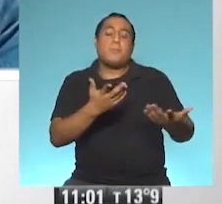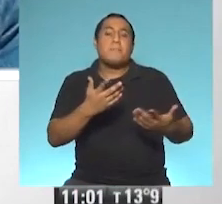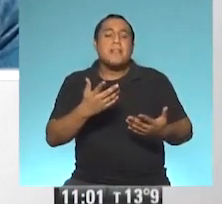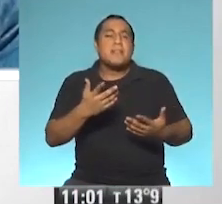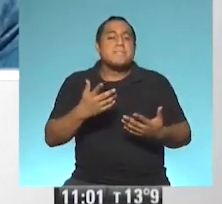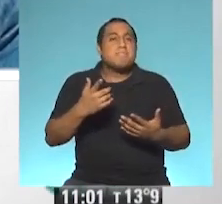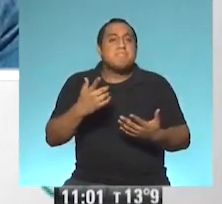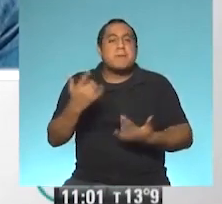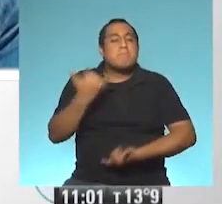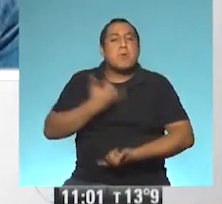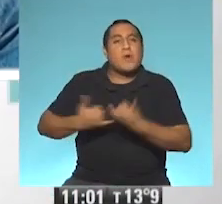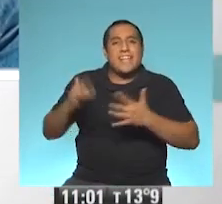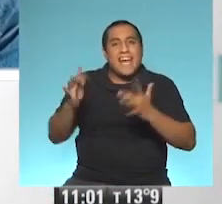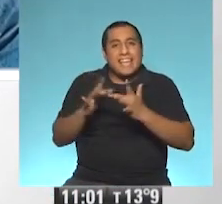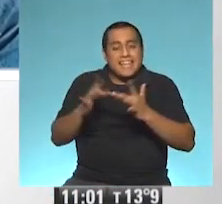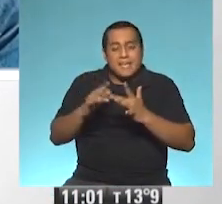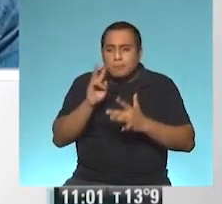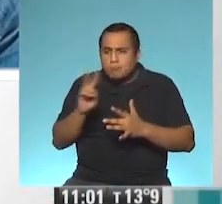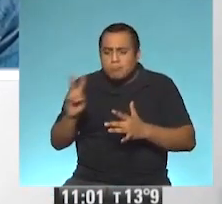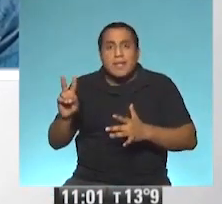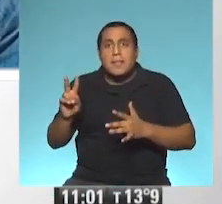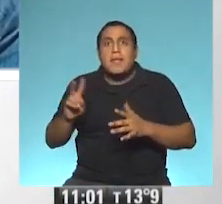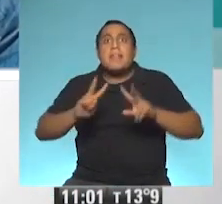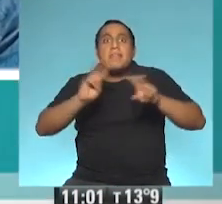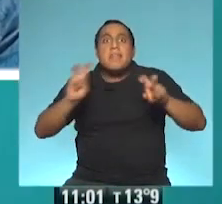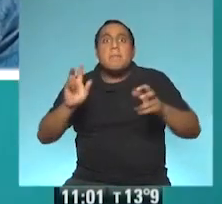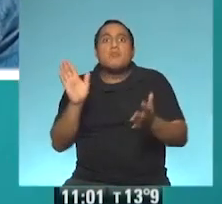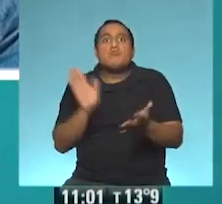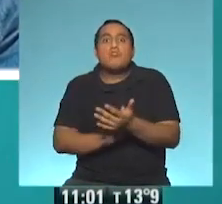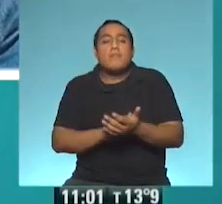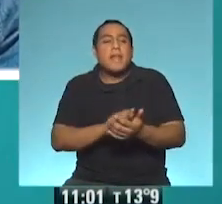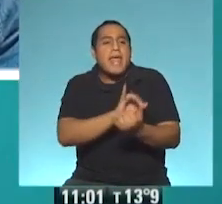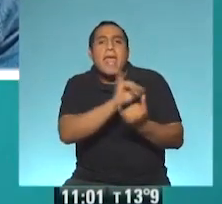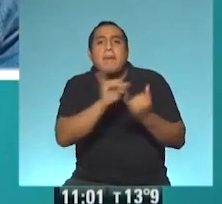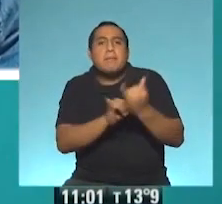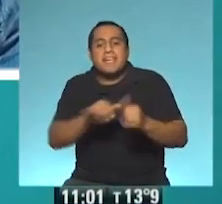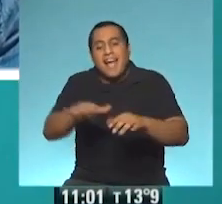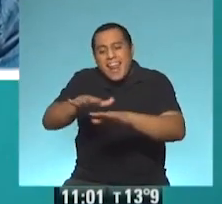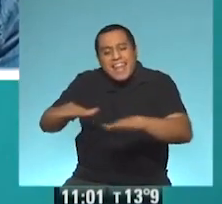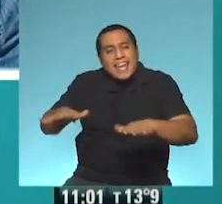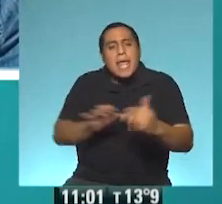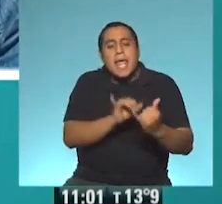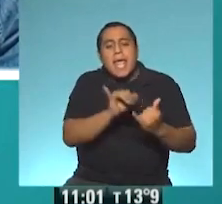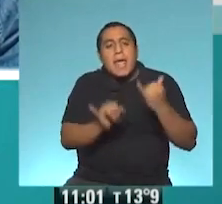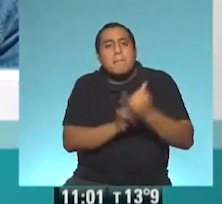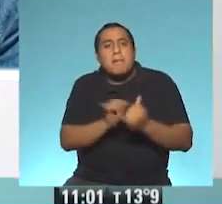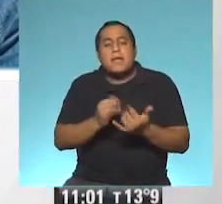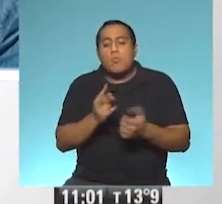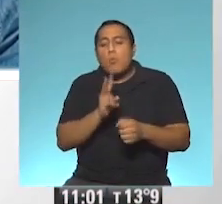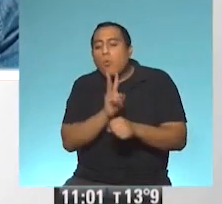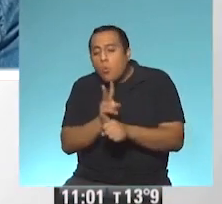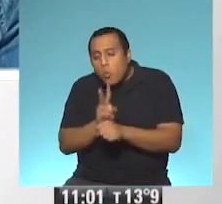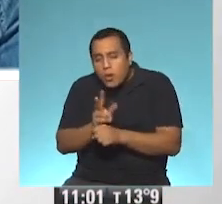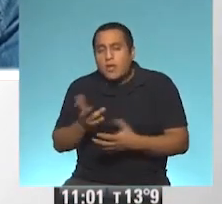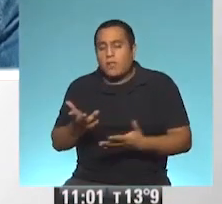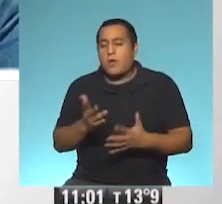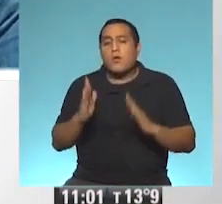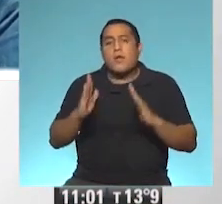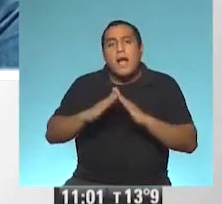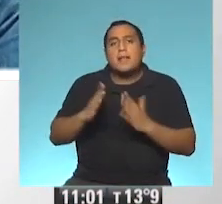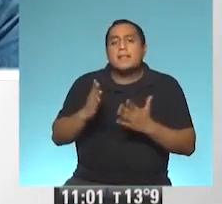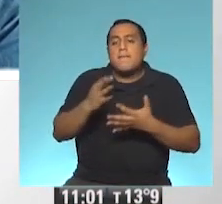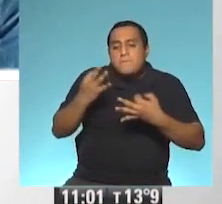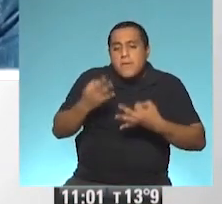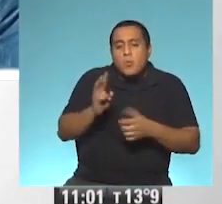de las redes un tema que habla justamente de cómo explicarle a los chicos esto de la prevención, de cómo hacerlo en casa,